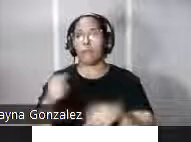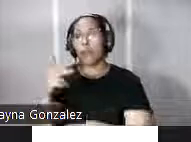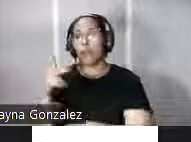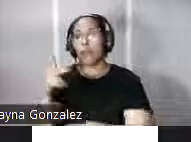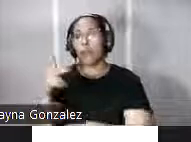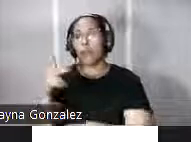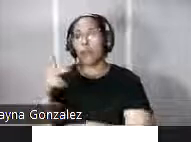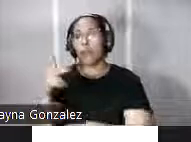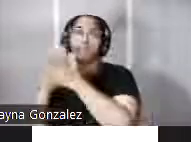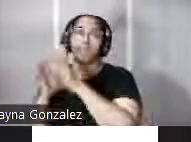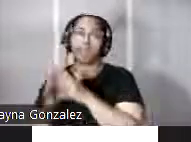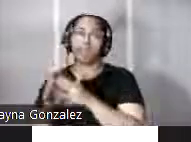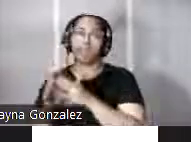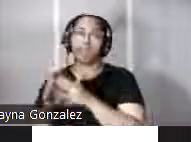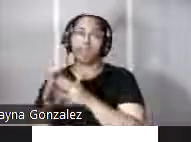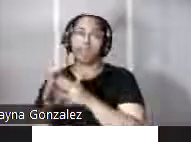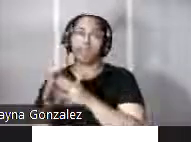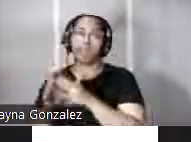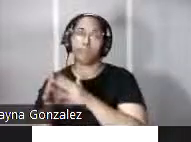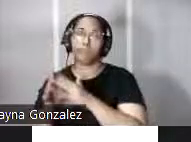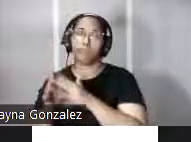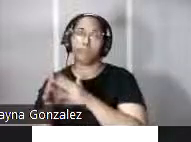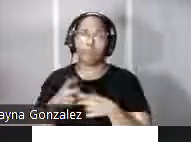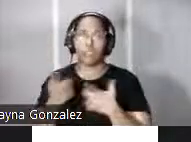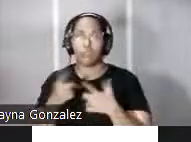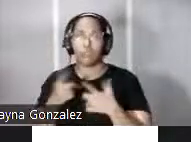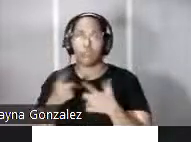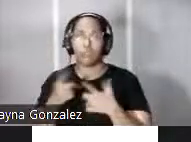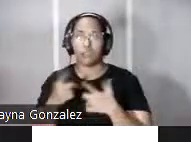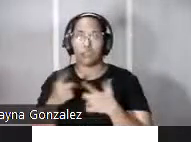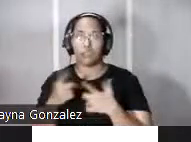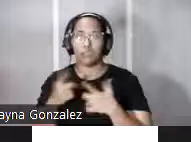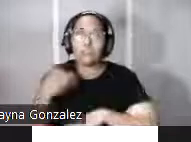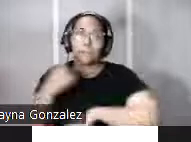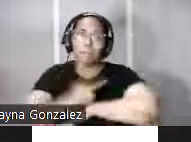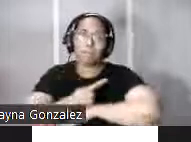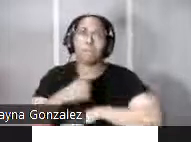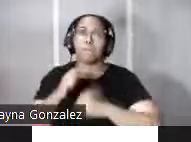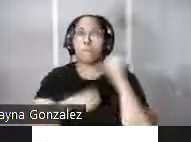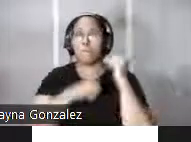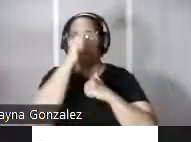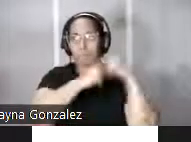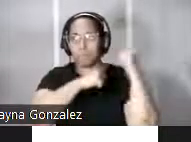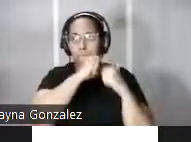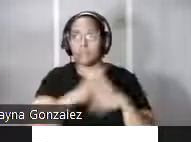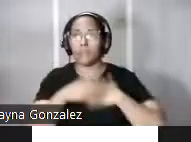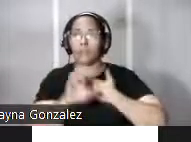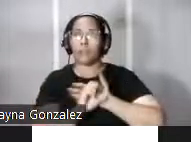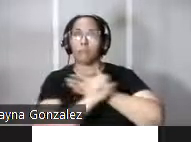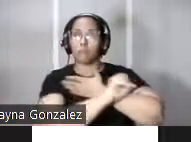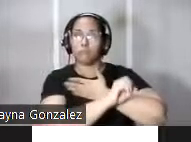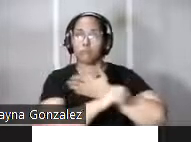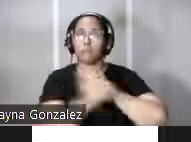la batería del Escambrón es difícil datar la fecha exacta de su construcción mientras que en el lado oeste de la ciudad se